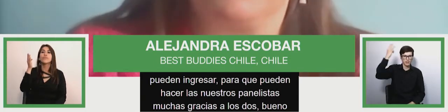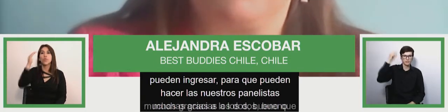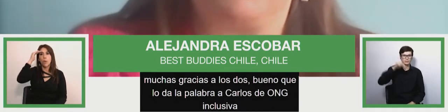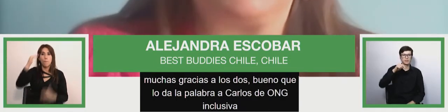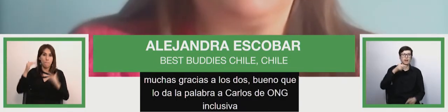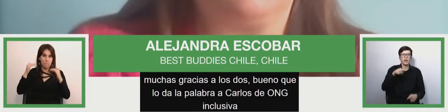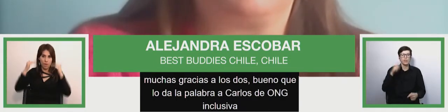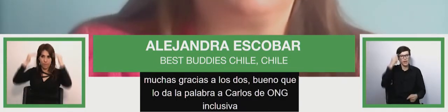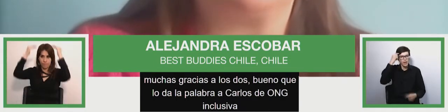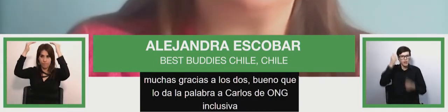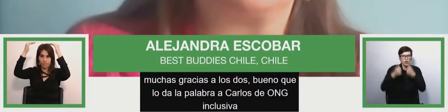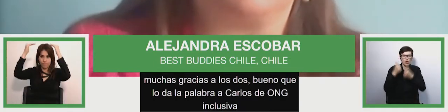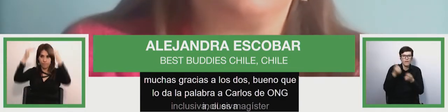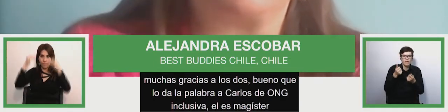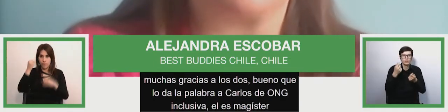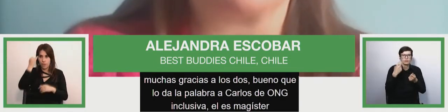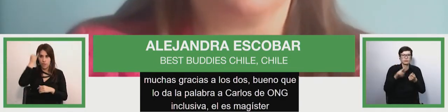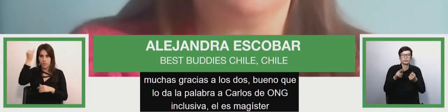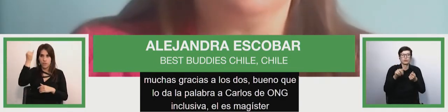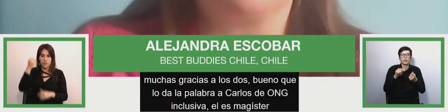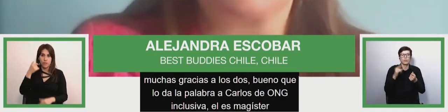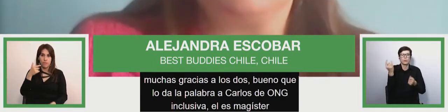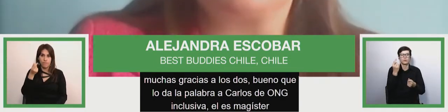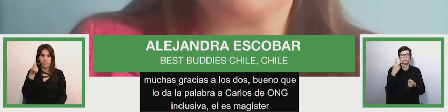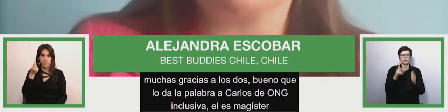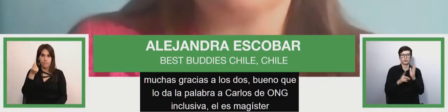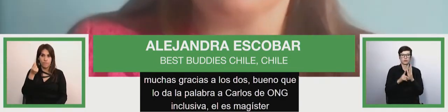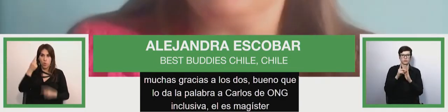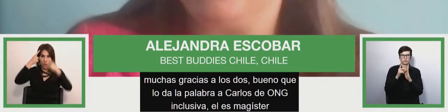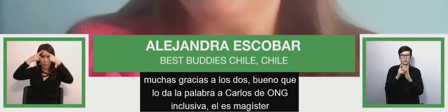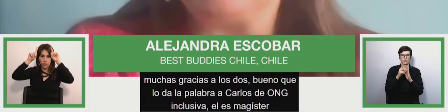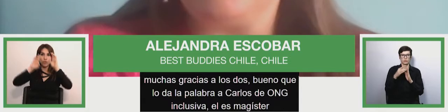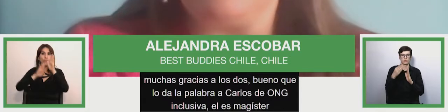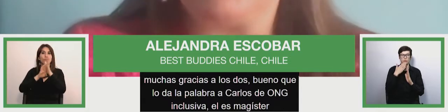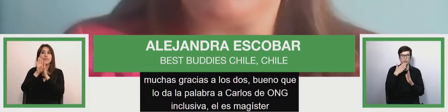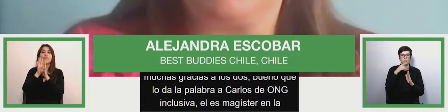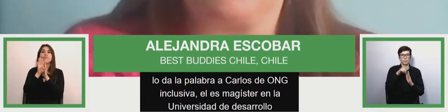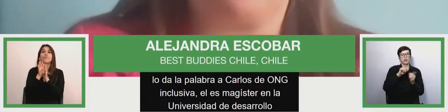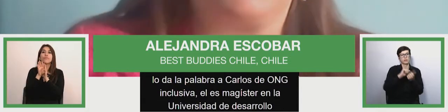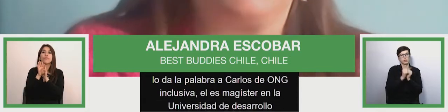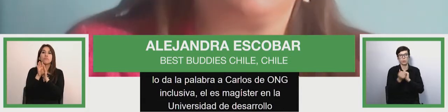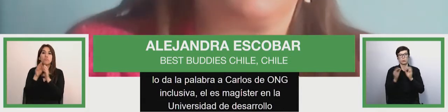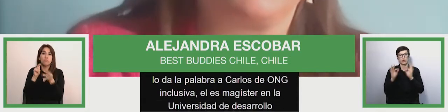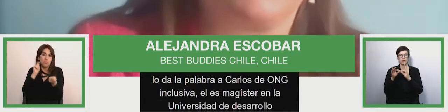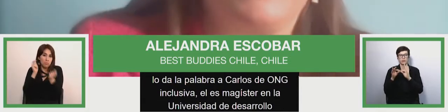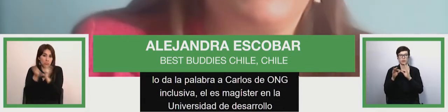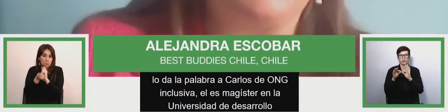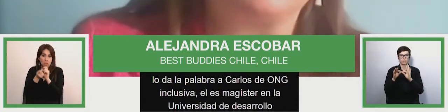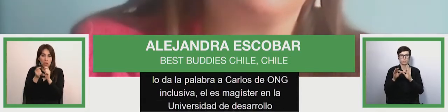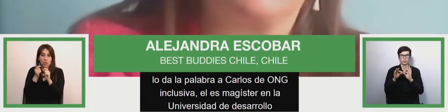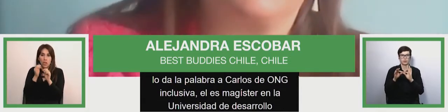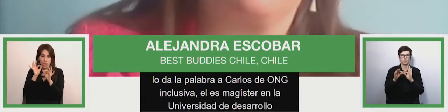dimensión evaluativa en la universidad del desarrollo traductor e intérprete de conferencias ex pecado